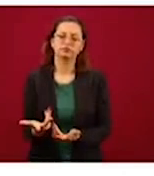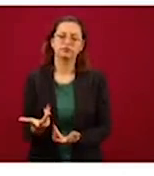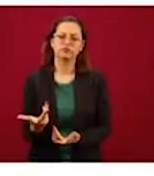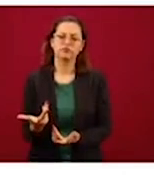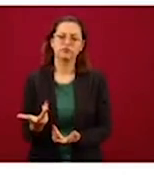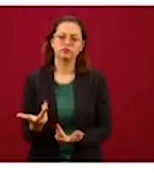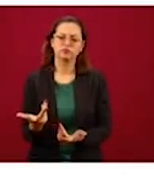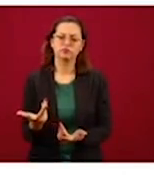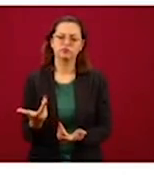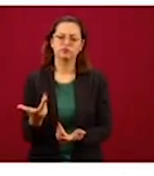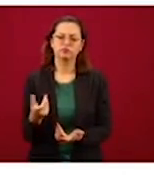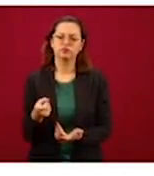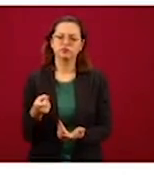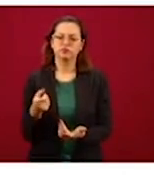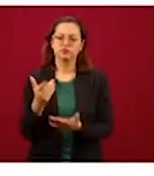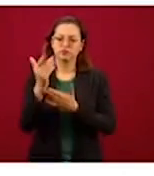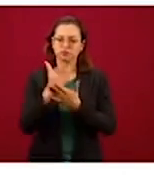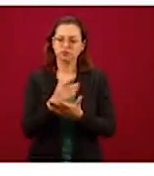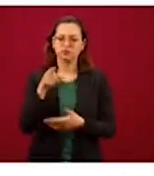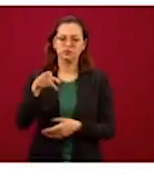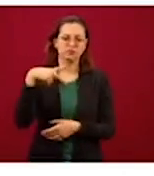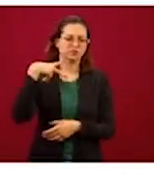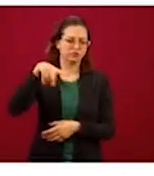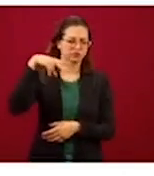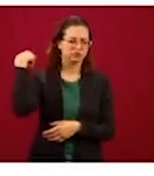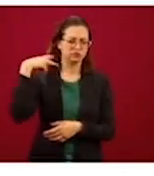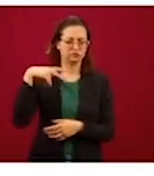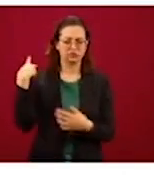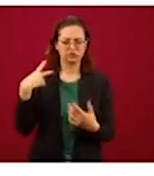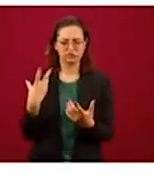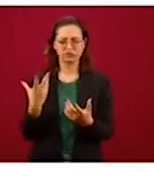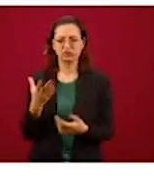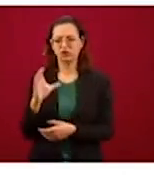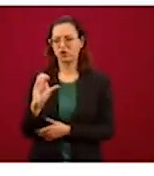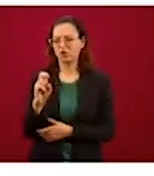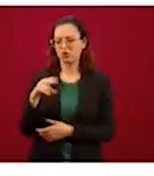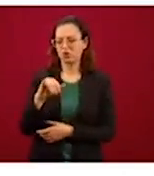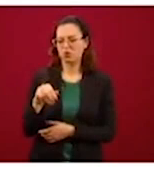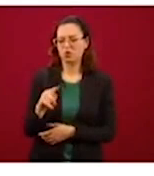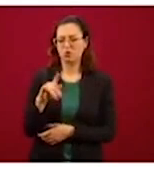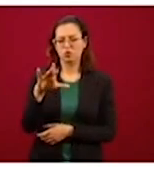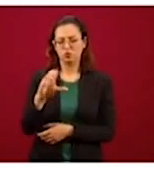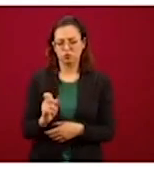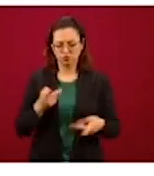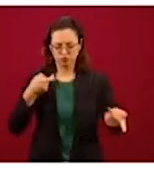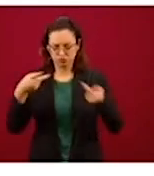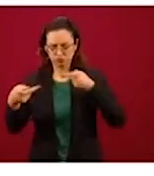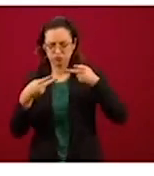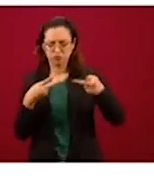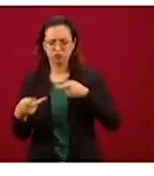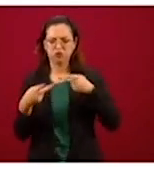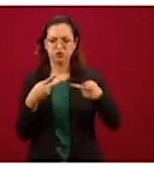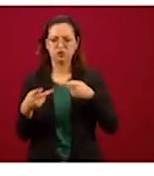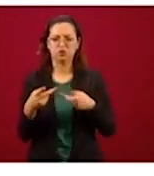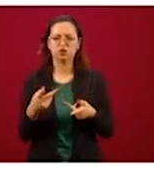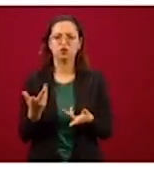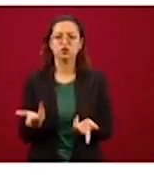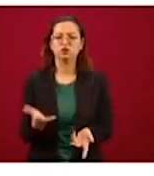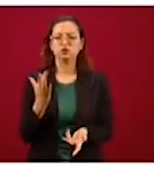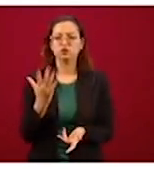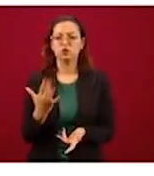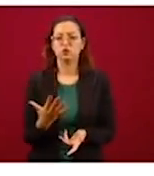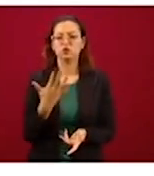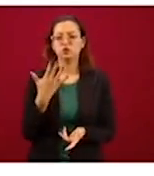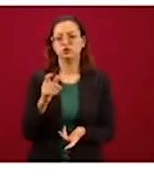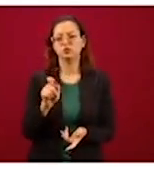conjunto en Veracruz, que logró una disminución del 55.88 por ciento de la